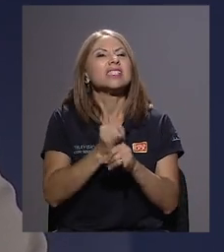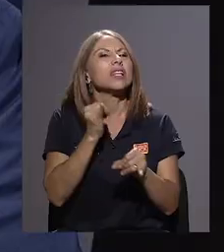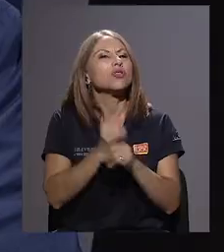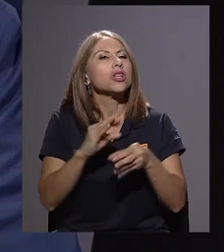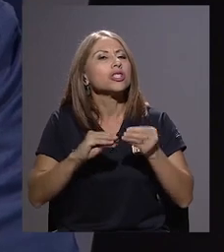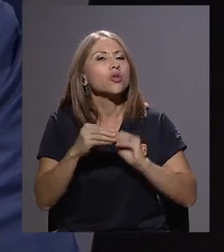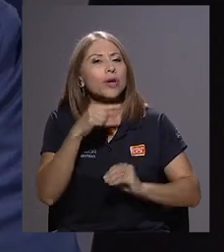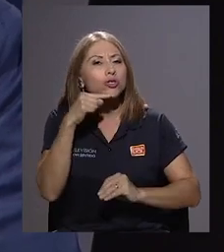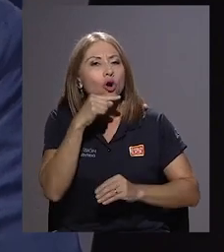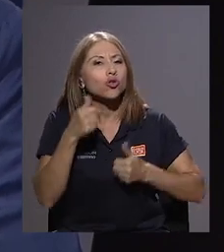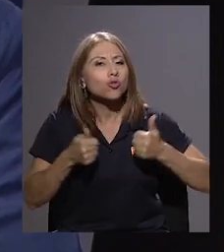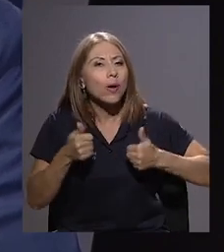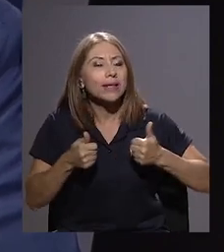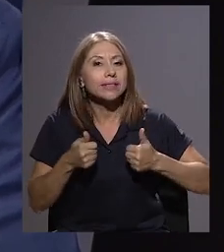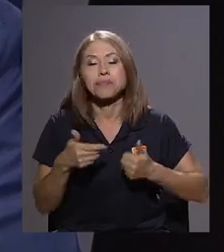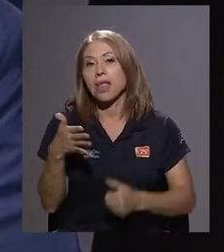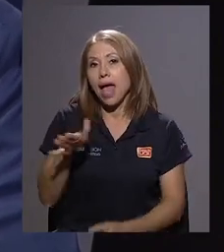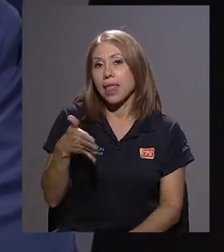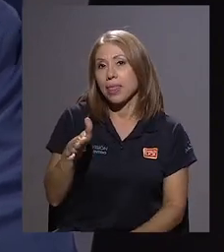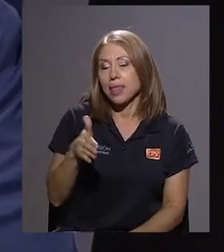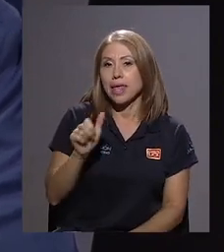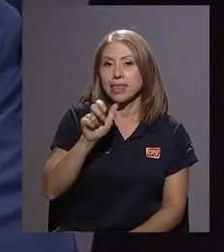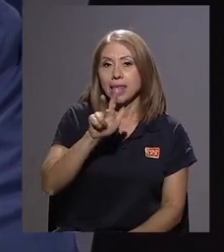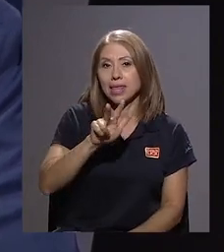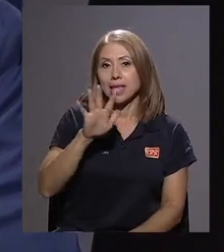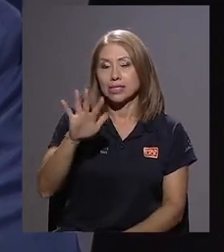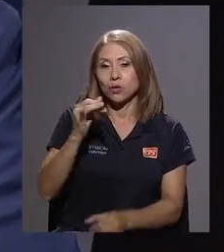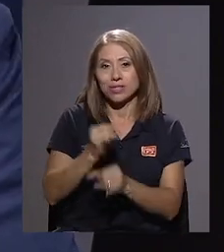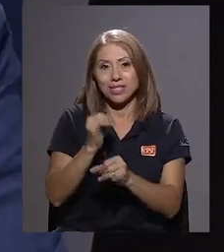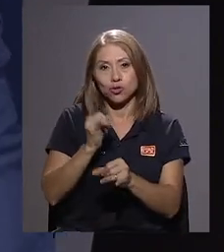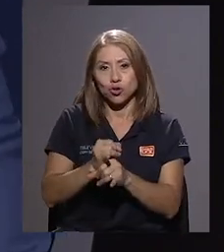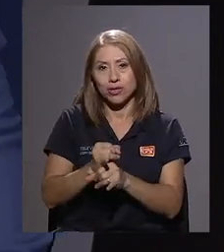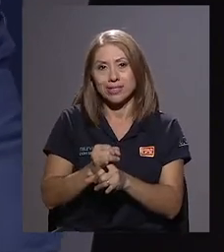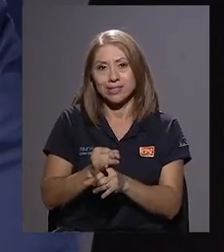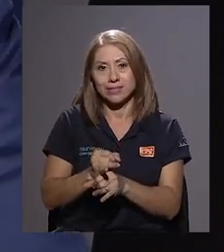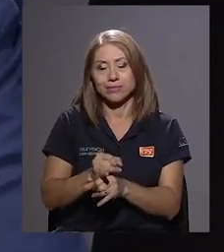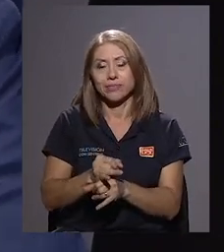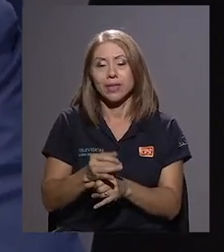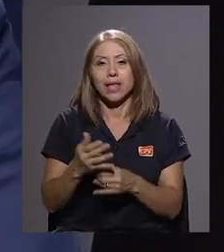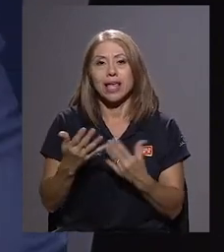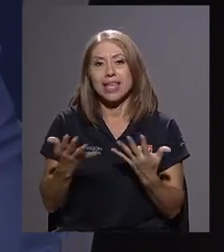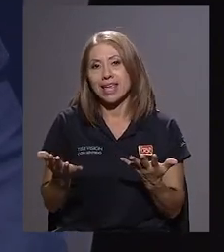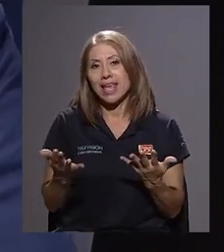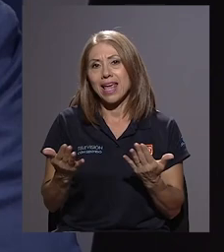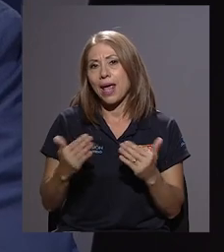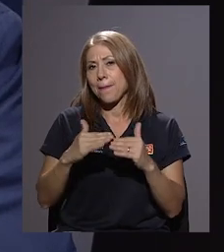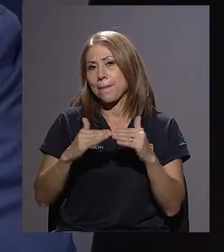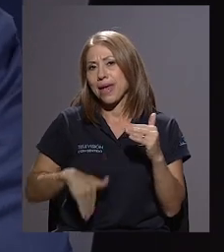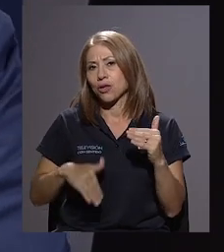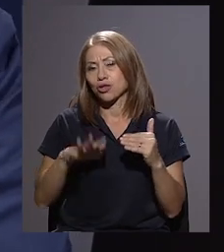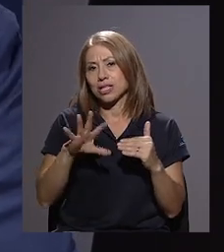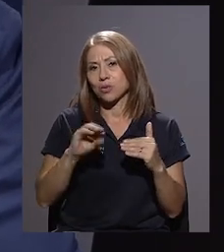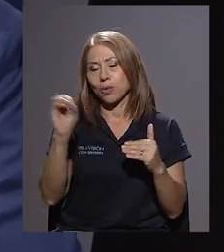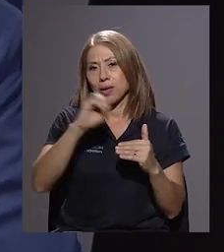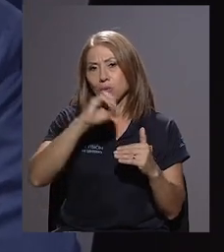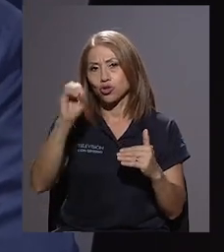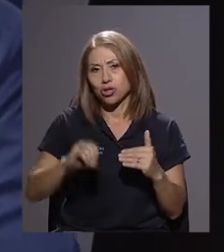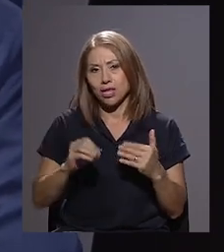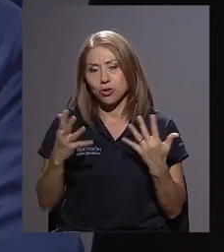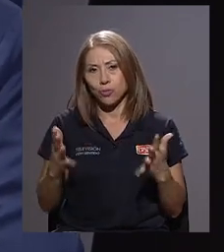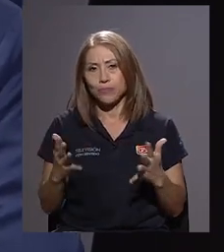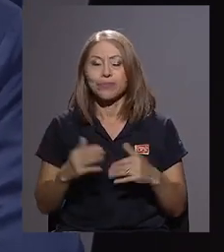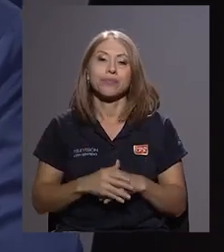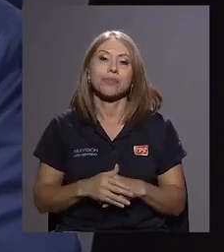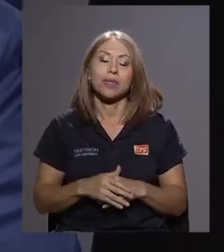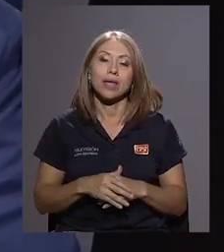rojos? Bueno, tenemos alrededor de 35 instituciones que sí ya están menos del 50%, ¿verdad? Ahora,